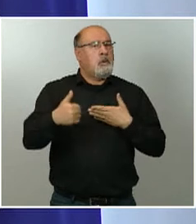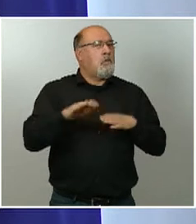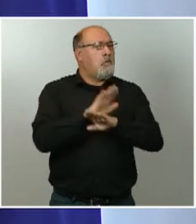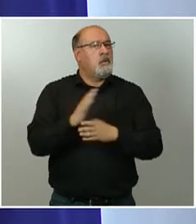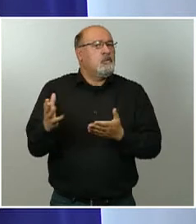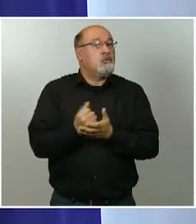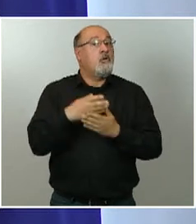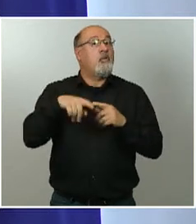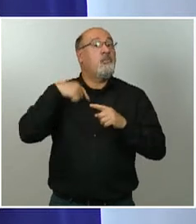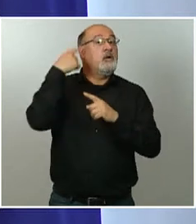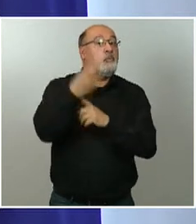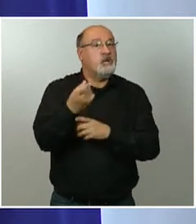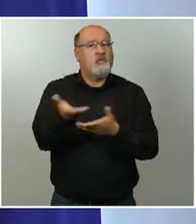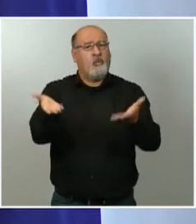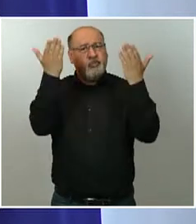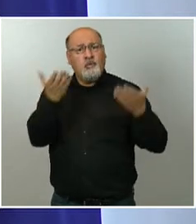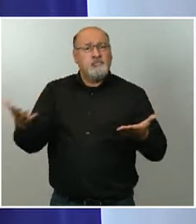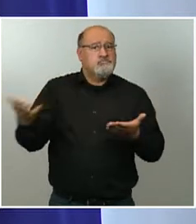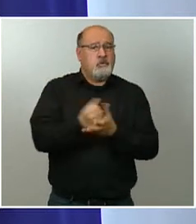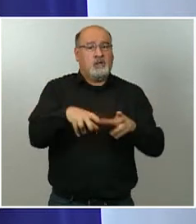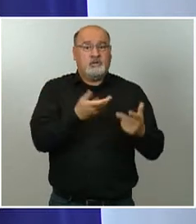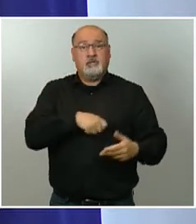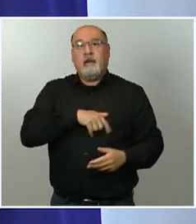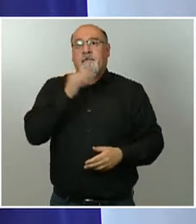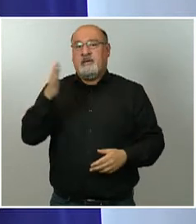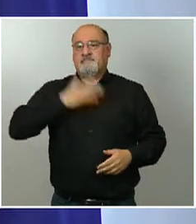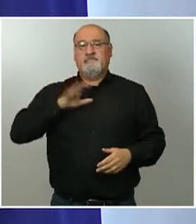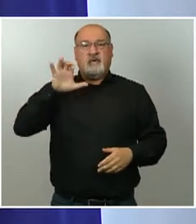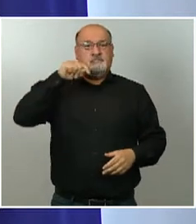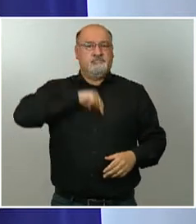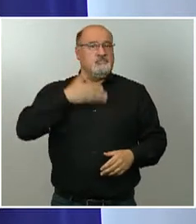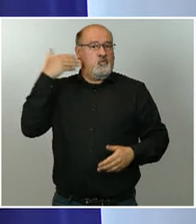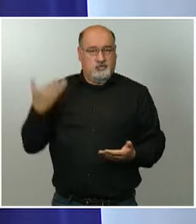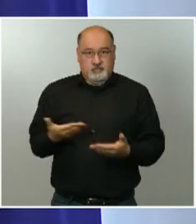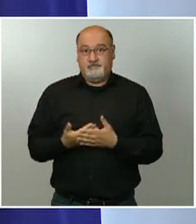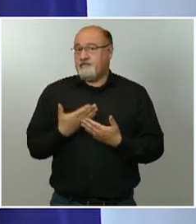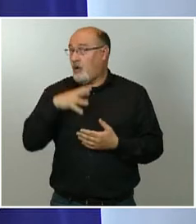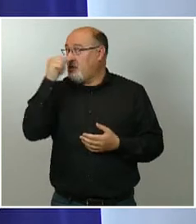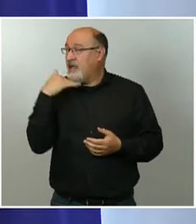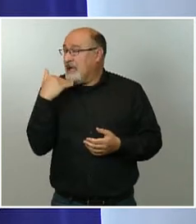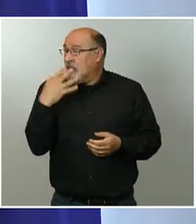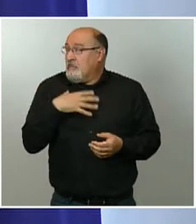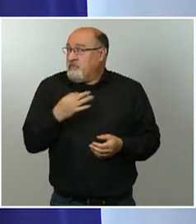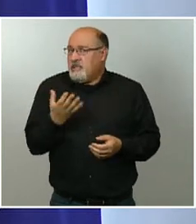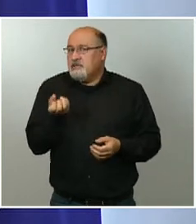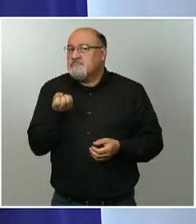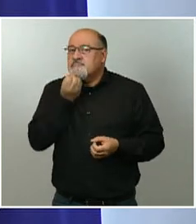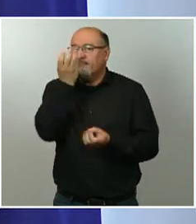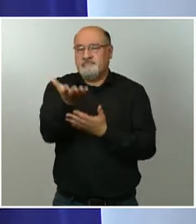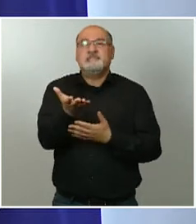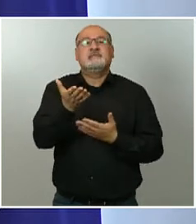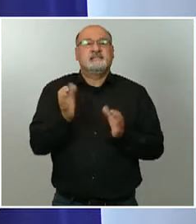y como país. Seguramente se me olvida algo, pero en todo caso lo que quiero expresarles, y es mi